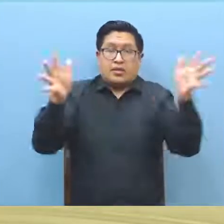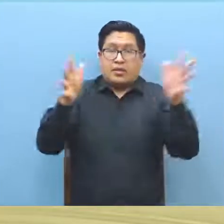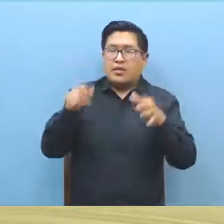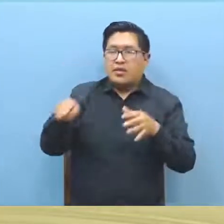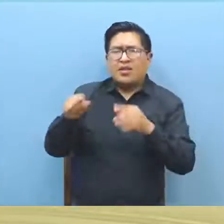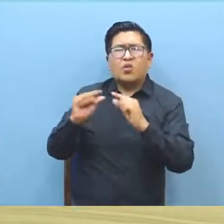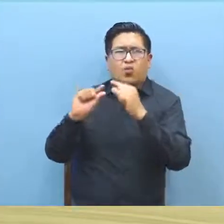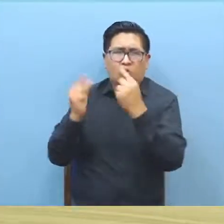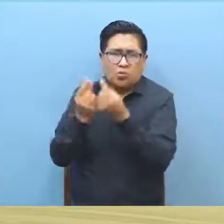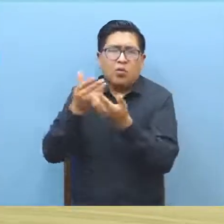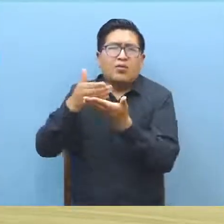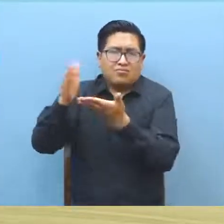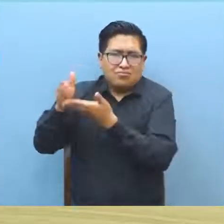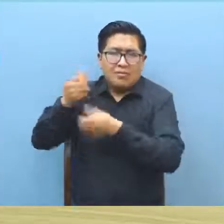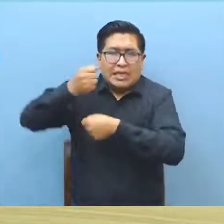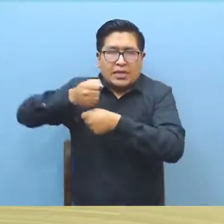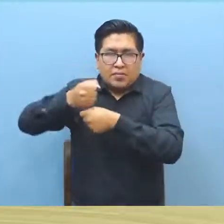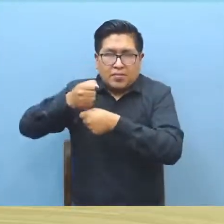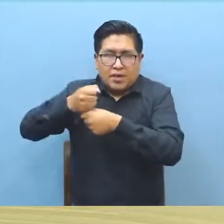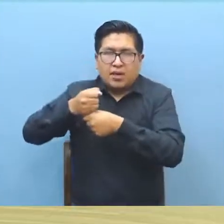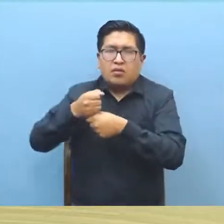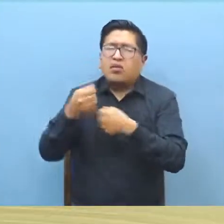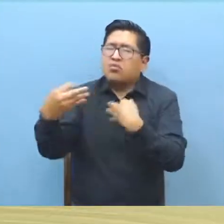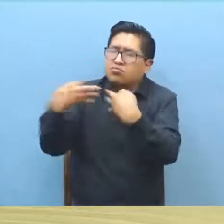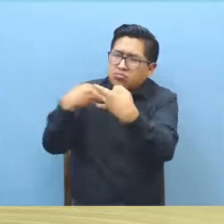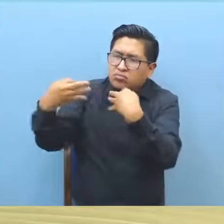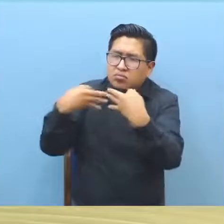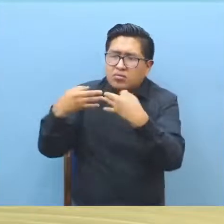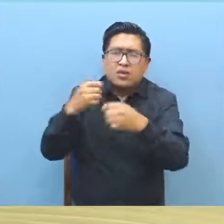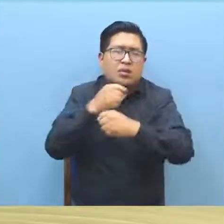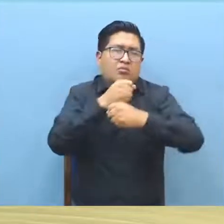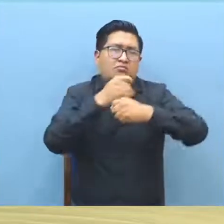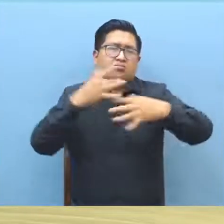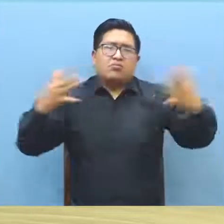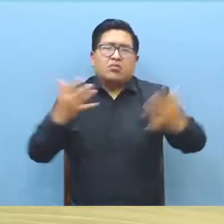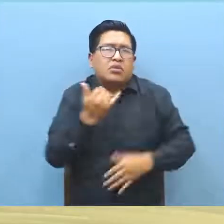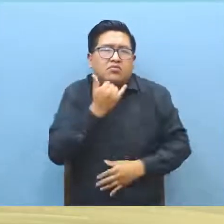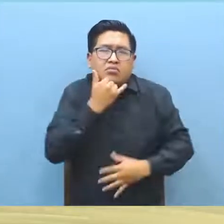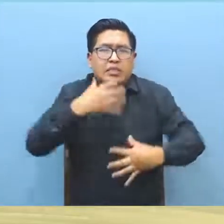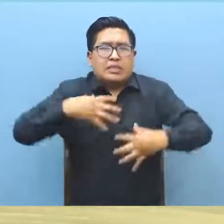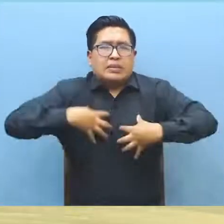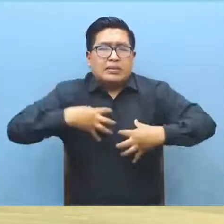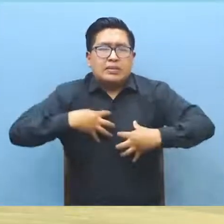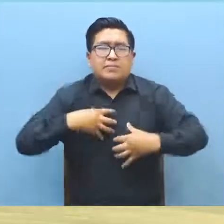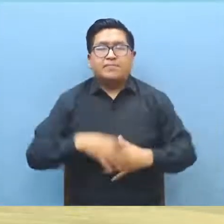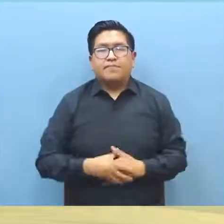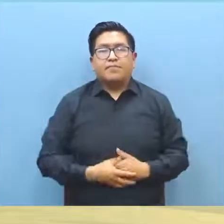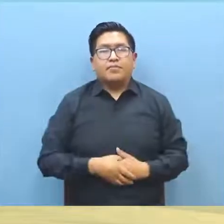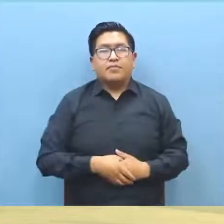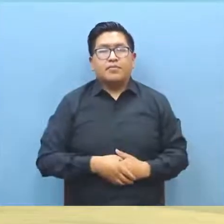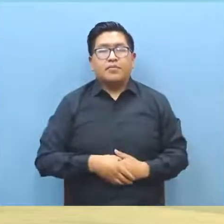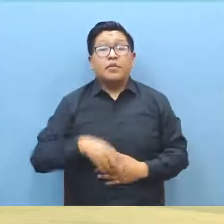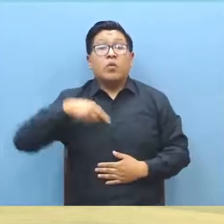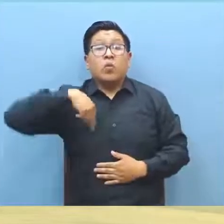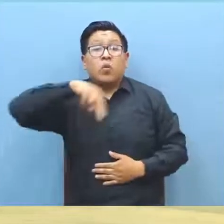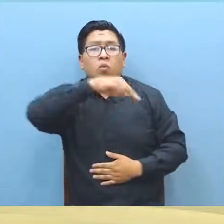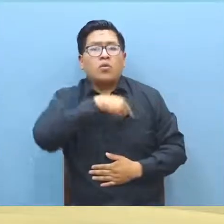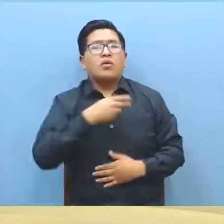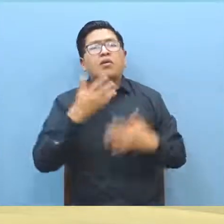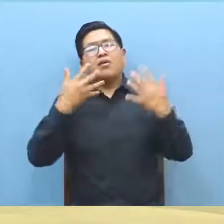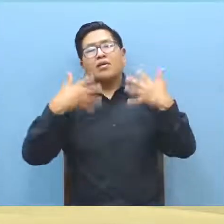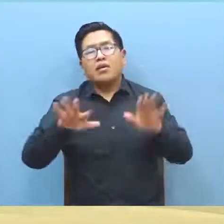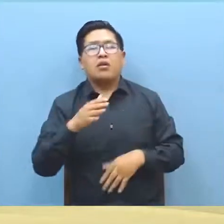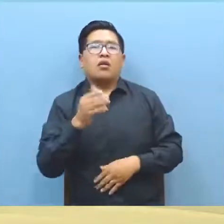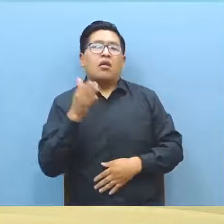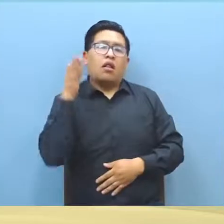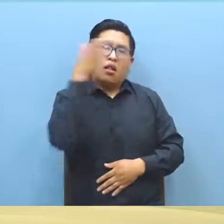Trabajadores Fabri de Sinceror, Grober Mamani, nos brinda mayores detalles de la demanda de sus afiliados. Nosotros como trabajadores ya hemos